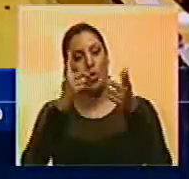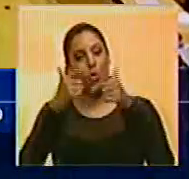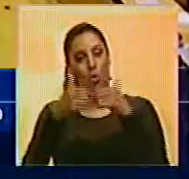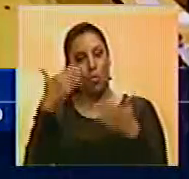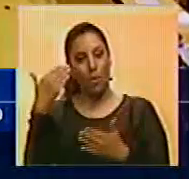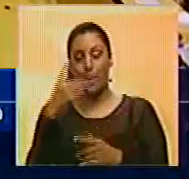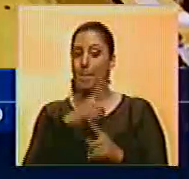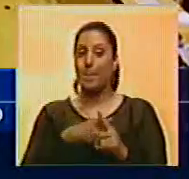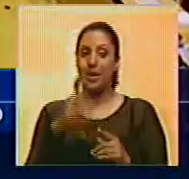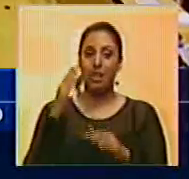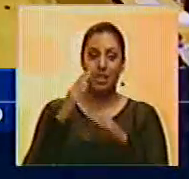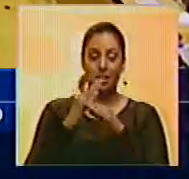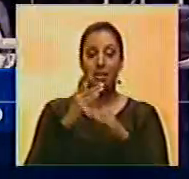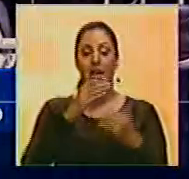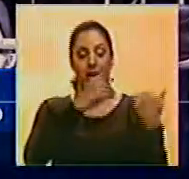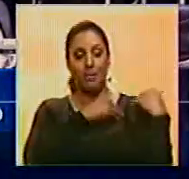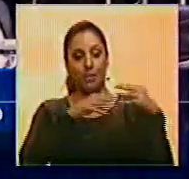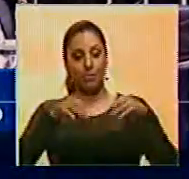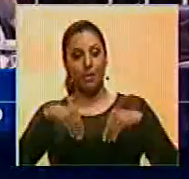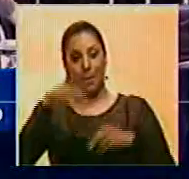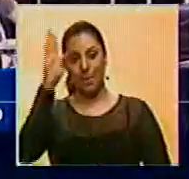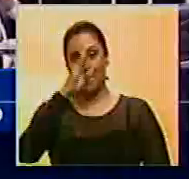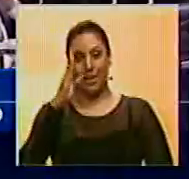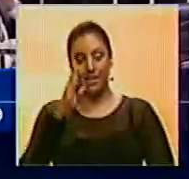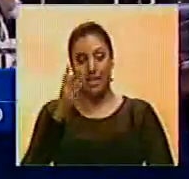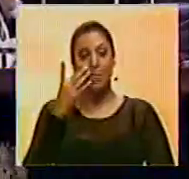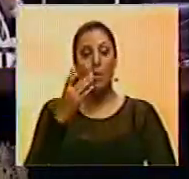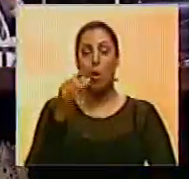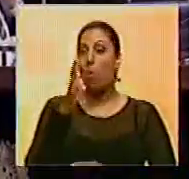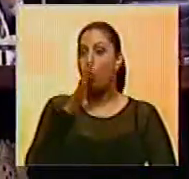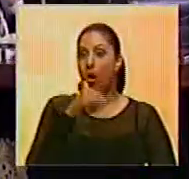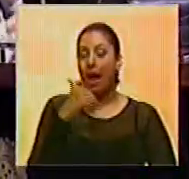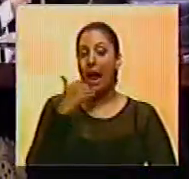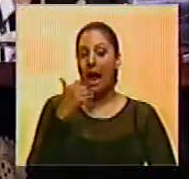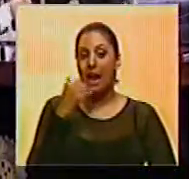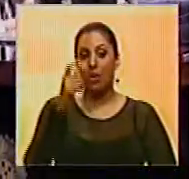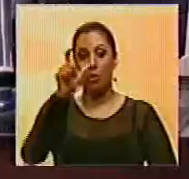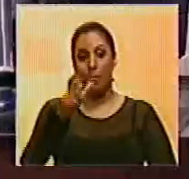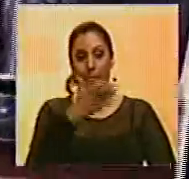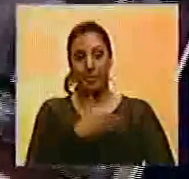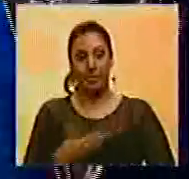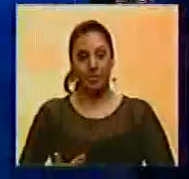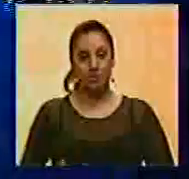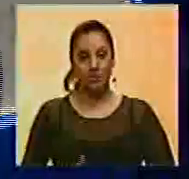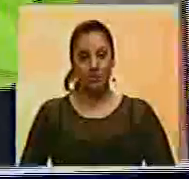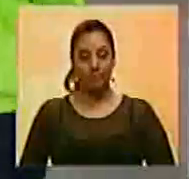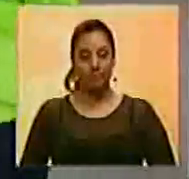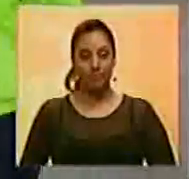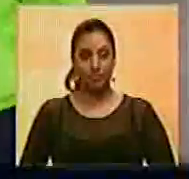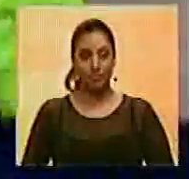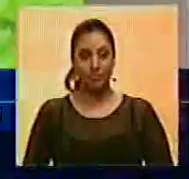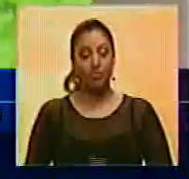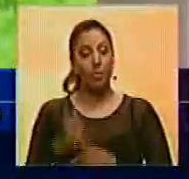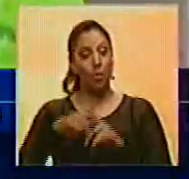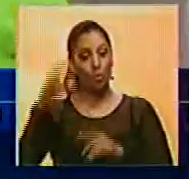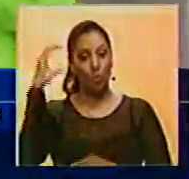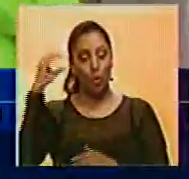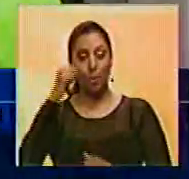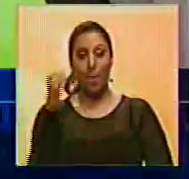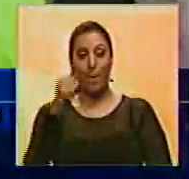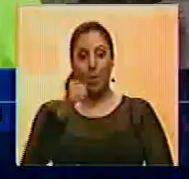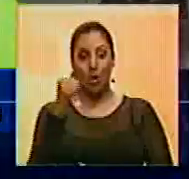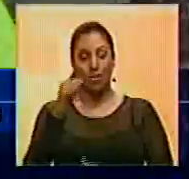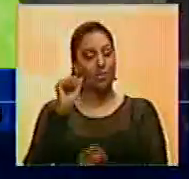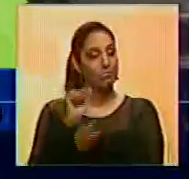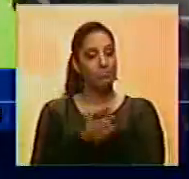Caleiros, pero le impide asumir la presidencia de Brasil en caso de ausentarse el mandatario. En Colombia, la policía